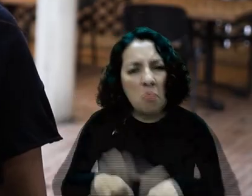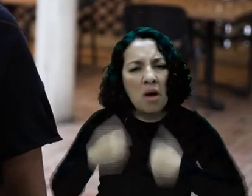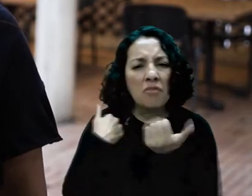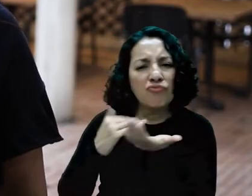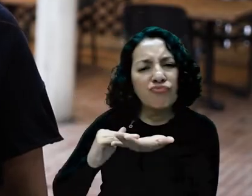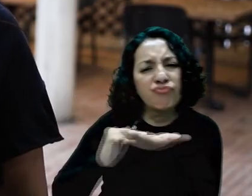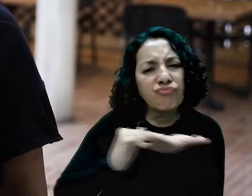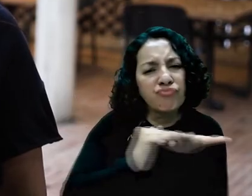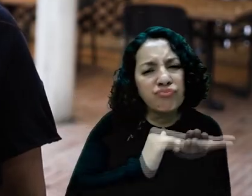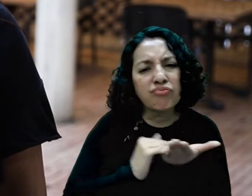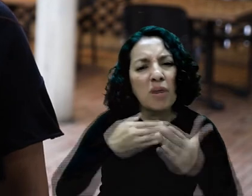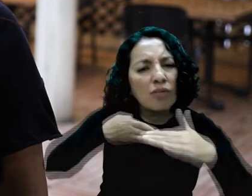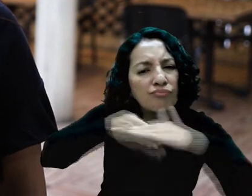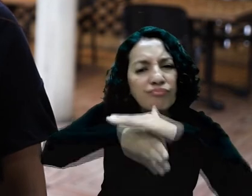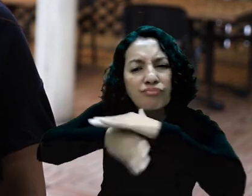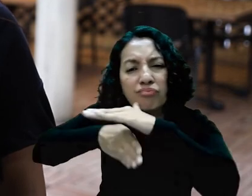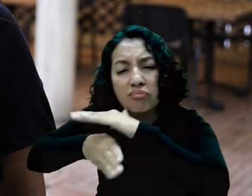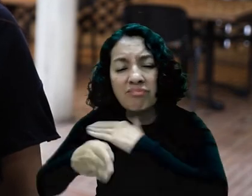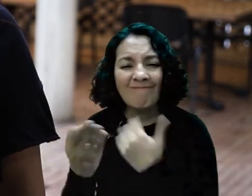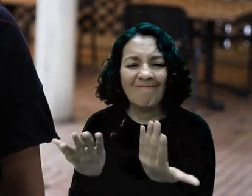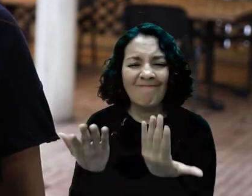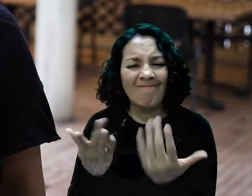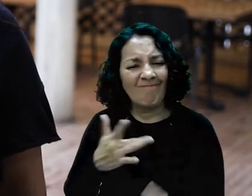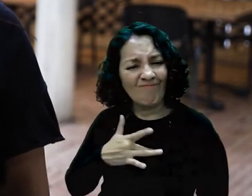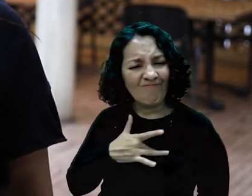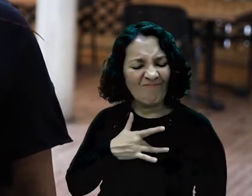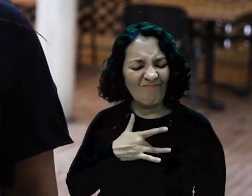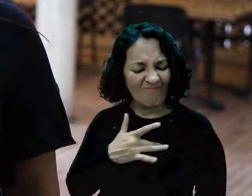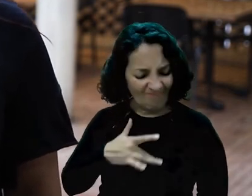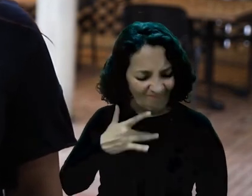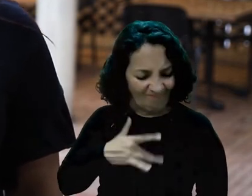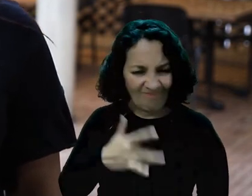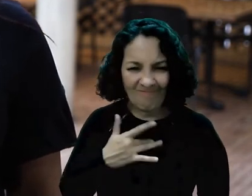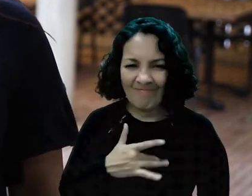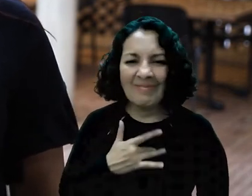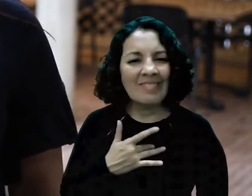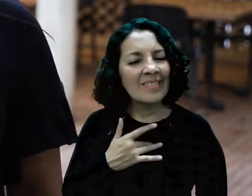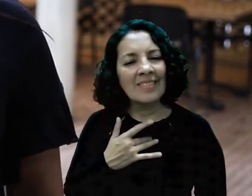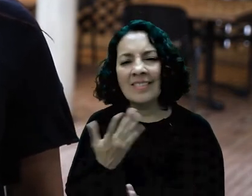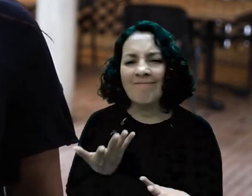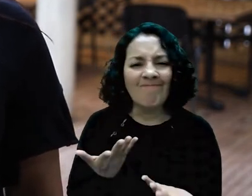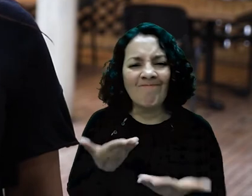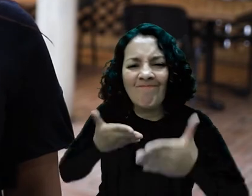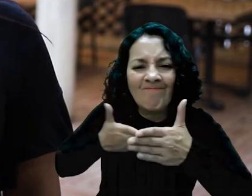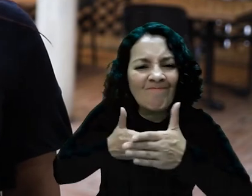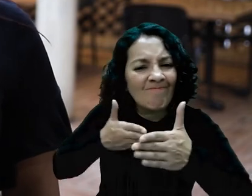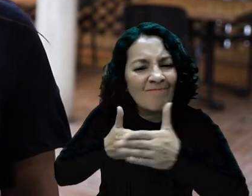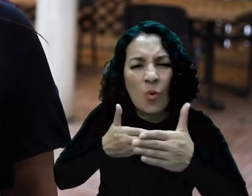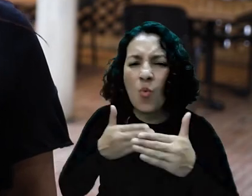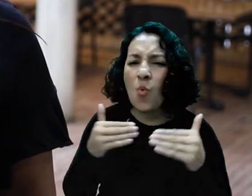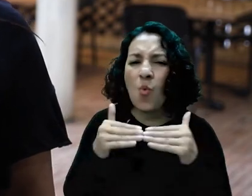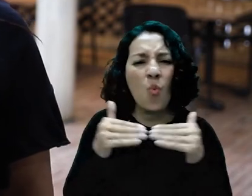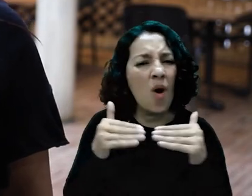para que todos podamos participar. cuando la actitud no es favorable, pues todo sigue